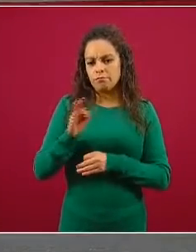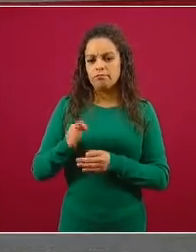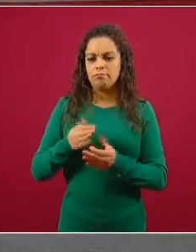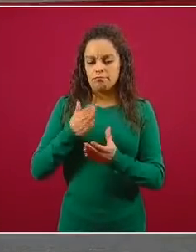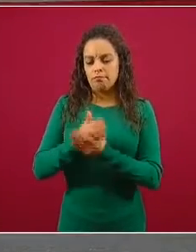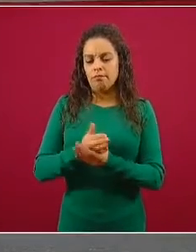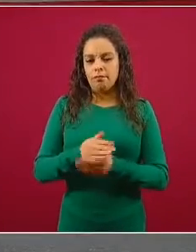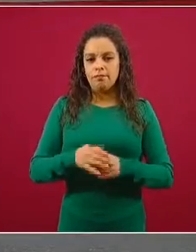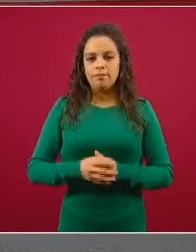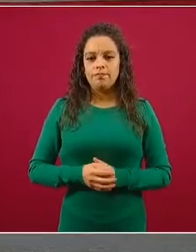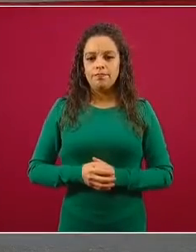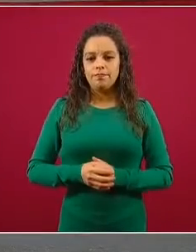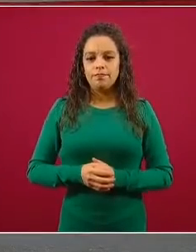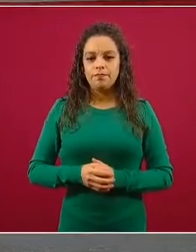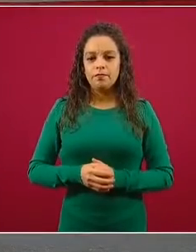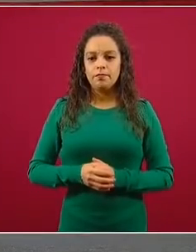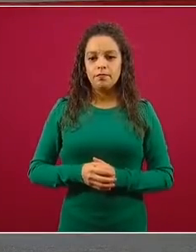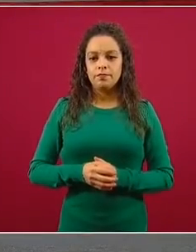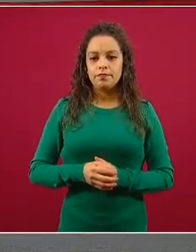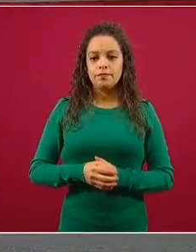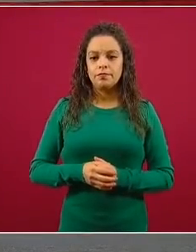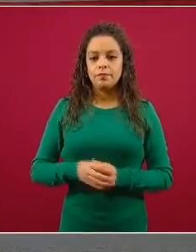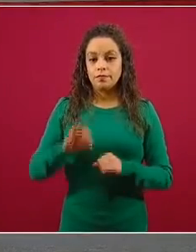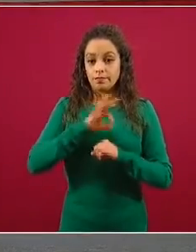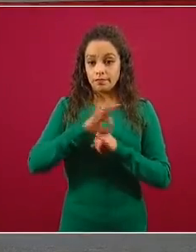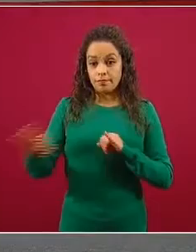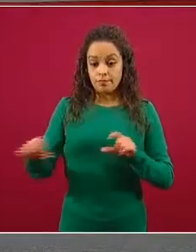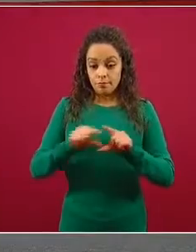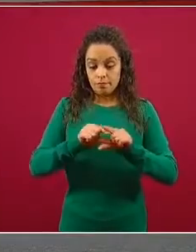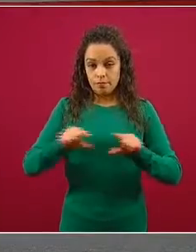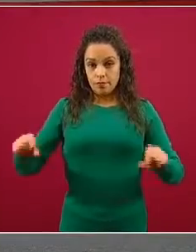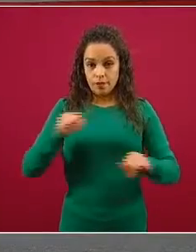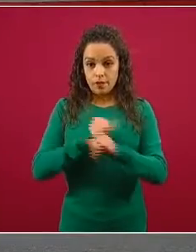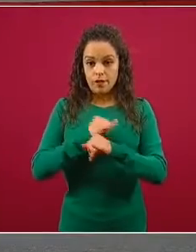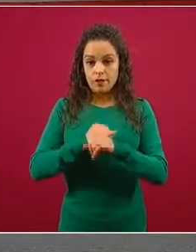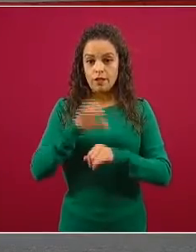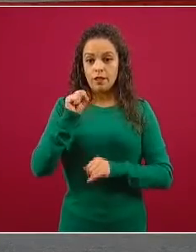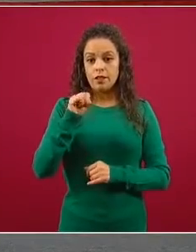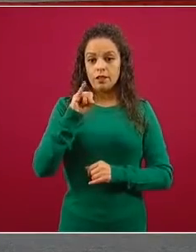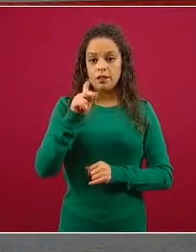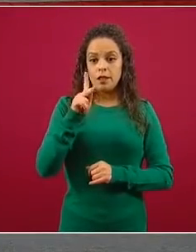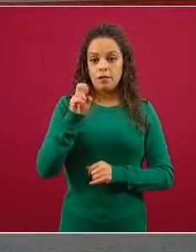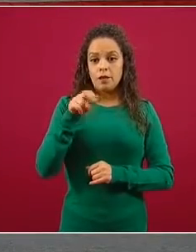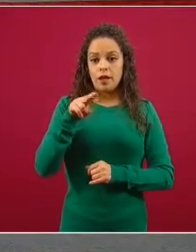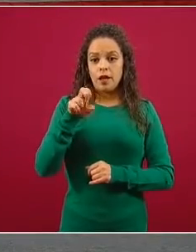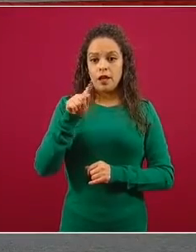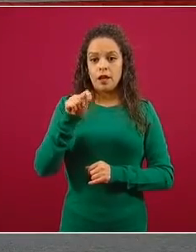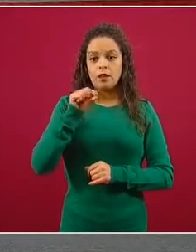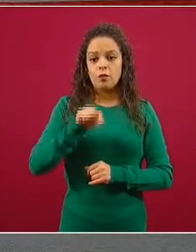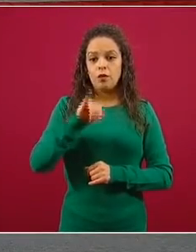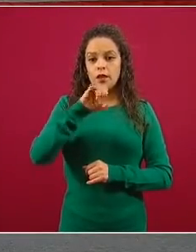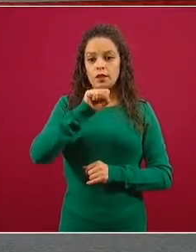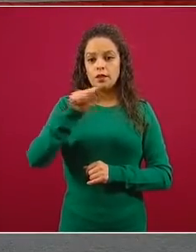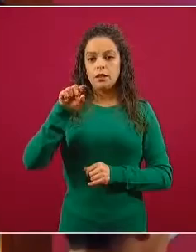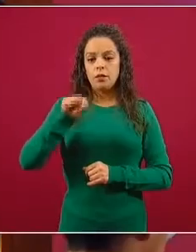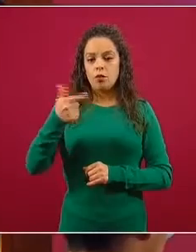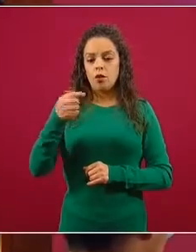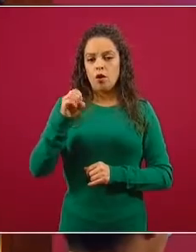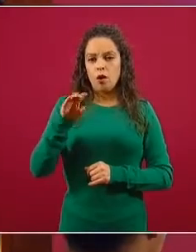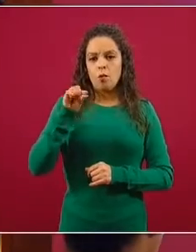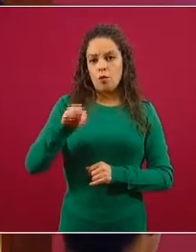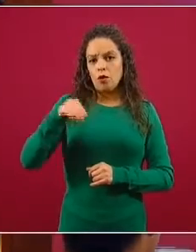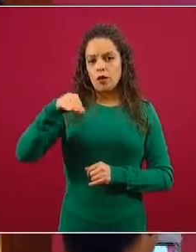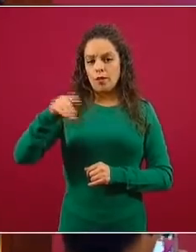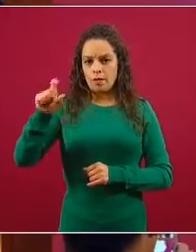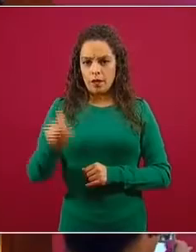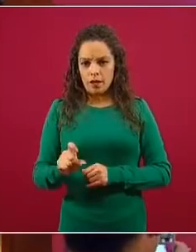mostramos aquí la liga cipenet.iste.gob.mx. Esta es la liga en la cual todos nuestros afiliados se